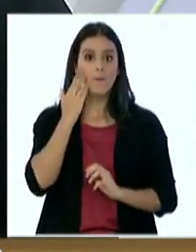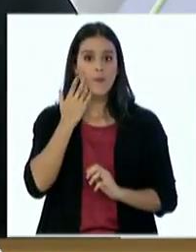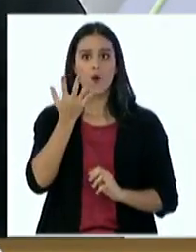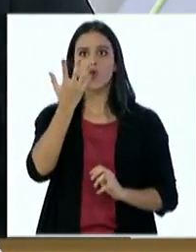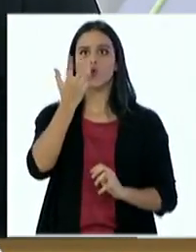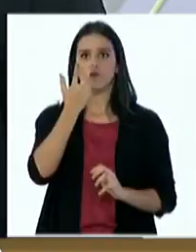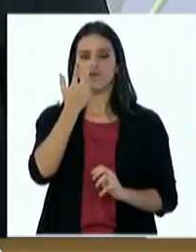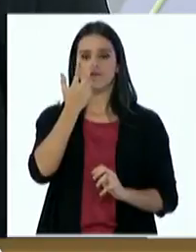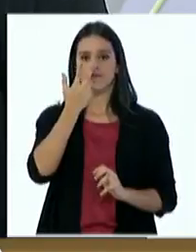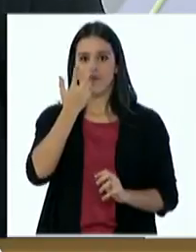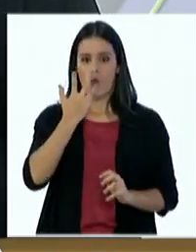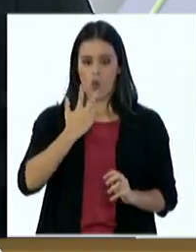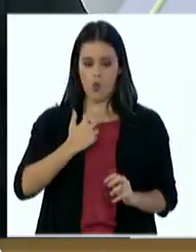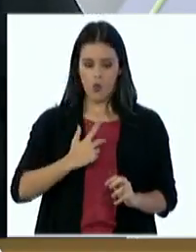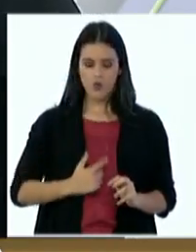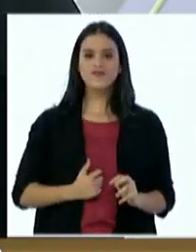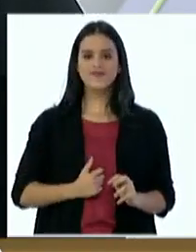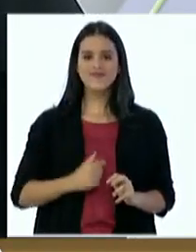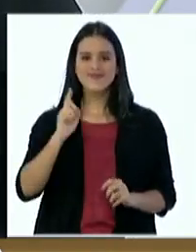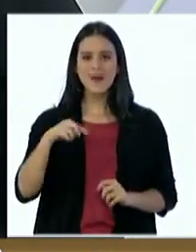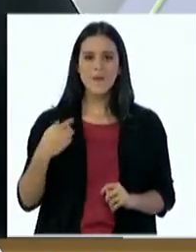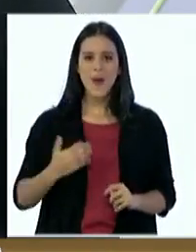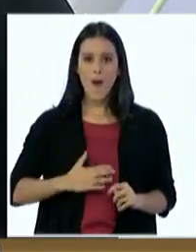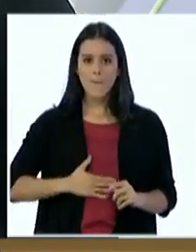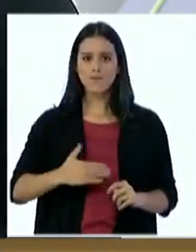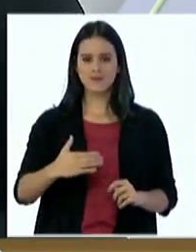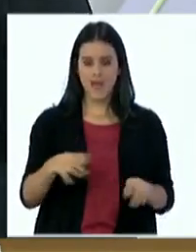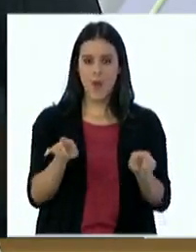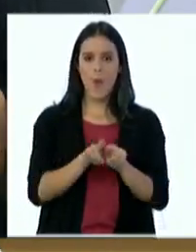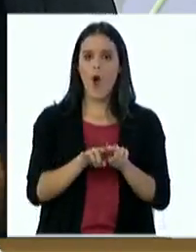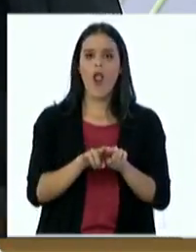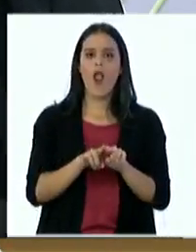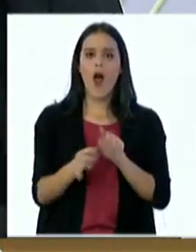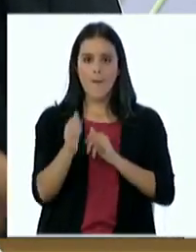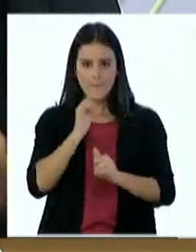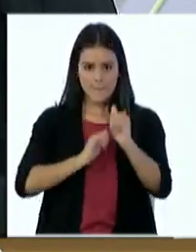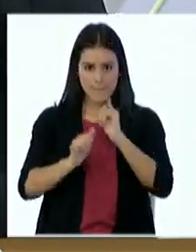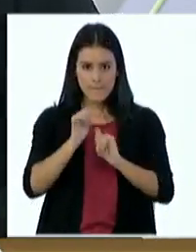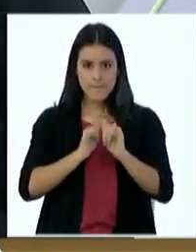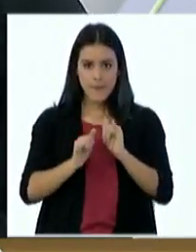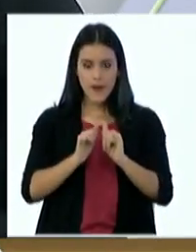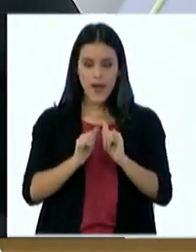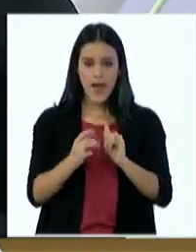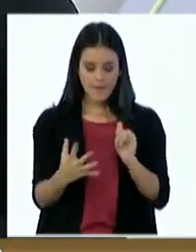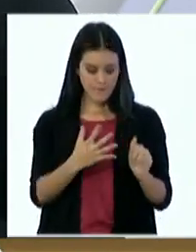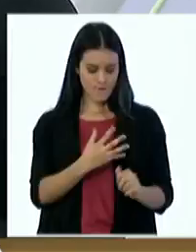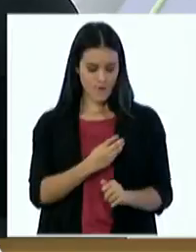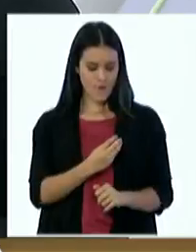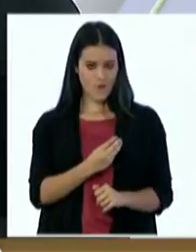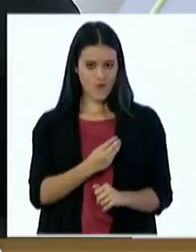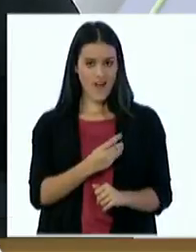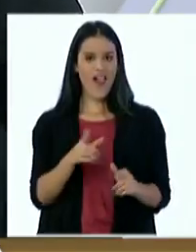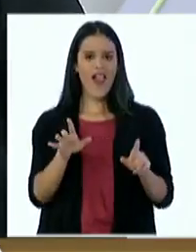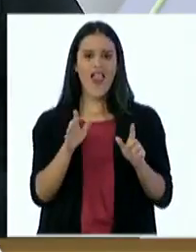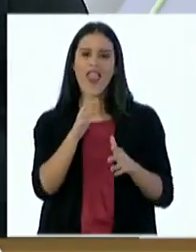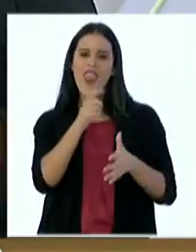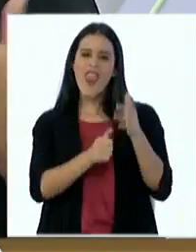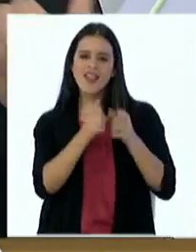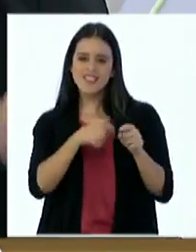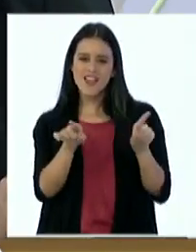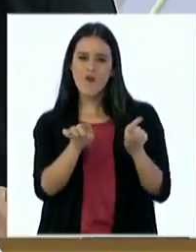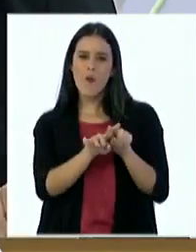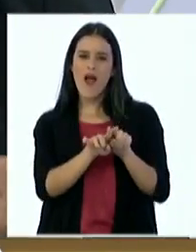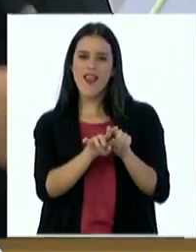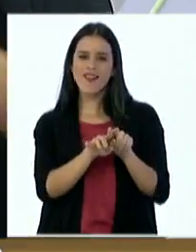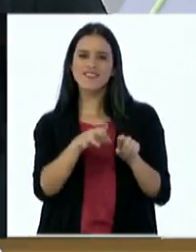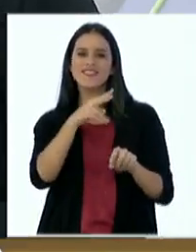amniótico y cuando la madre amamanta la leche tiene ese mismo sabor muy similar al que el bebé